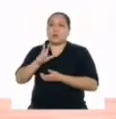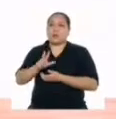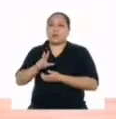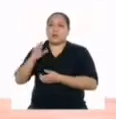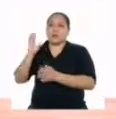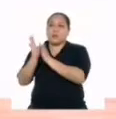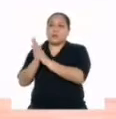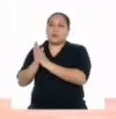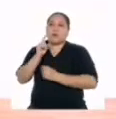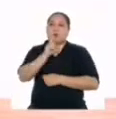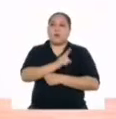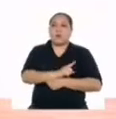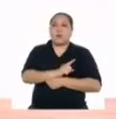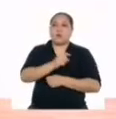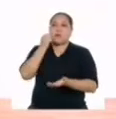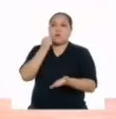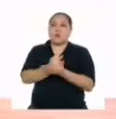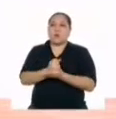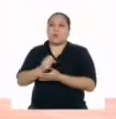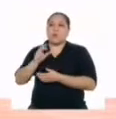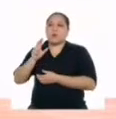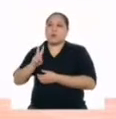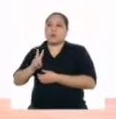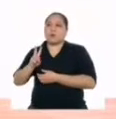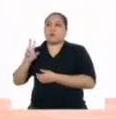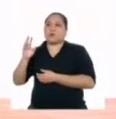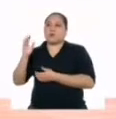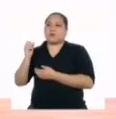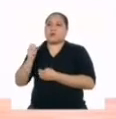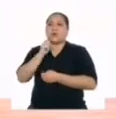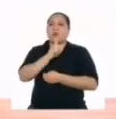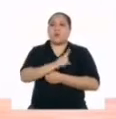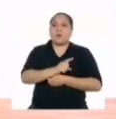3, 1, 3.